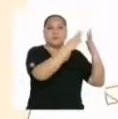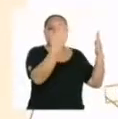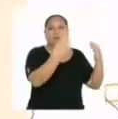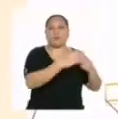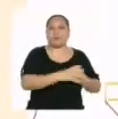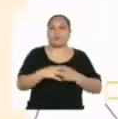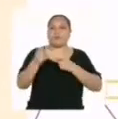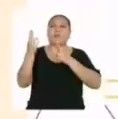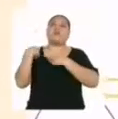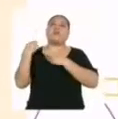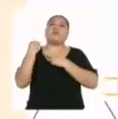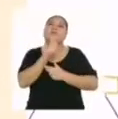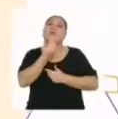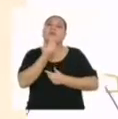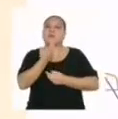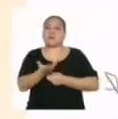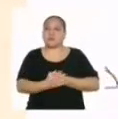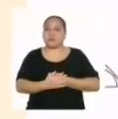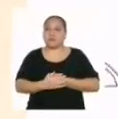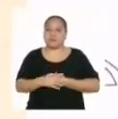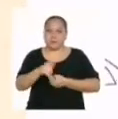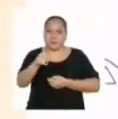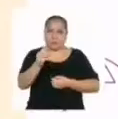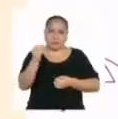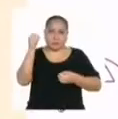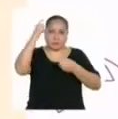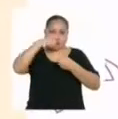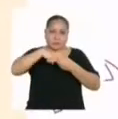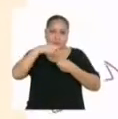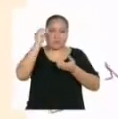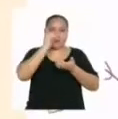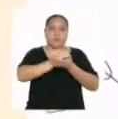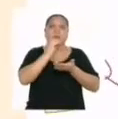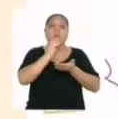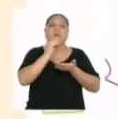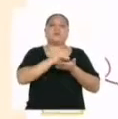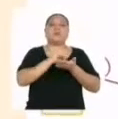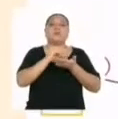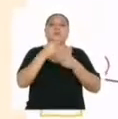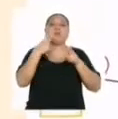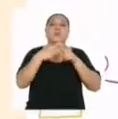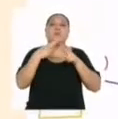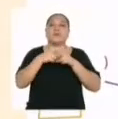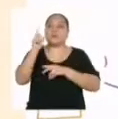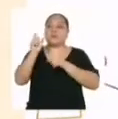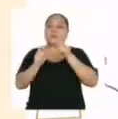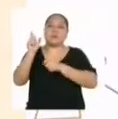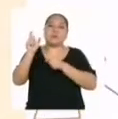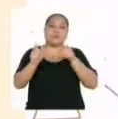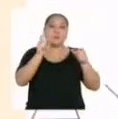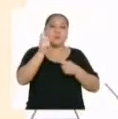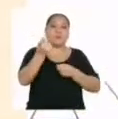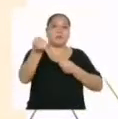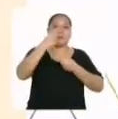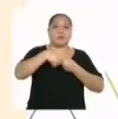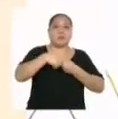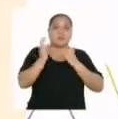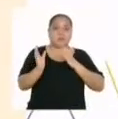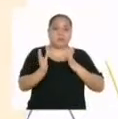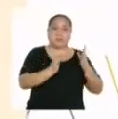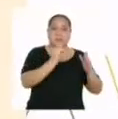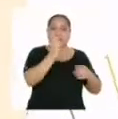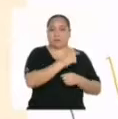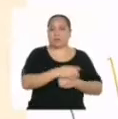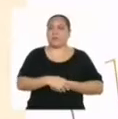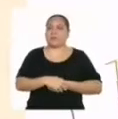y los responsables, donde mencionaremos los nombres de quienes participaron de su